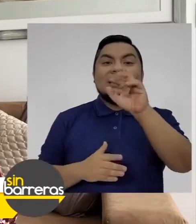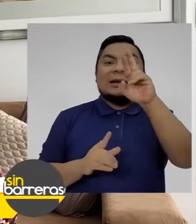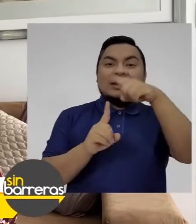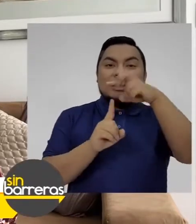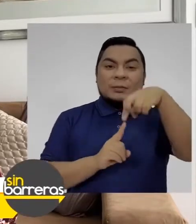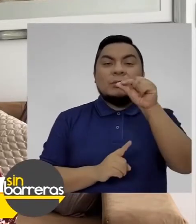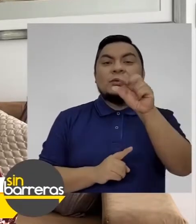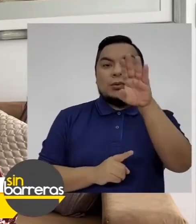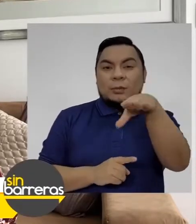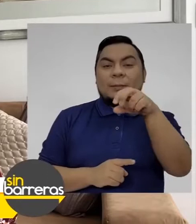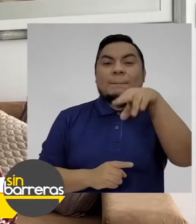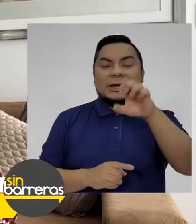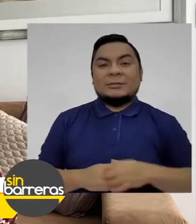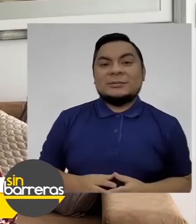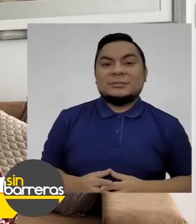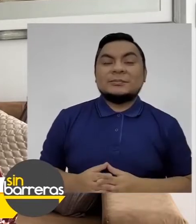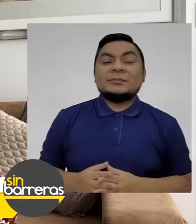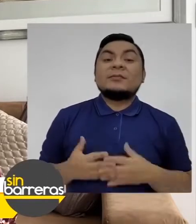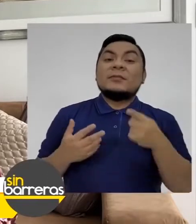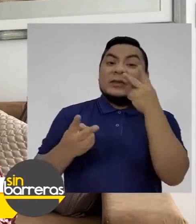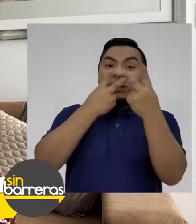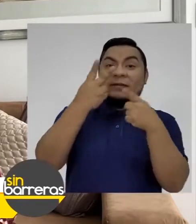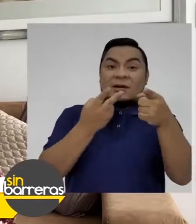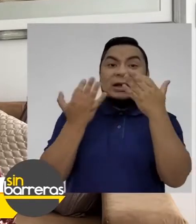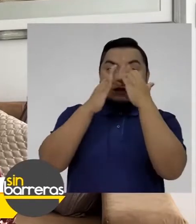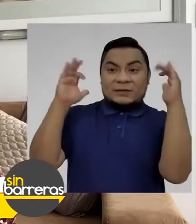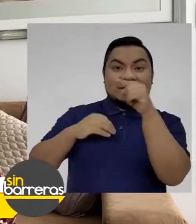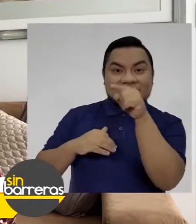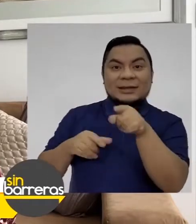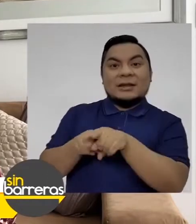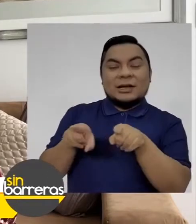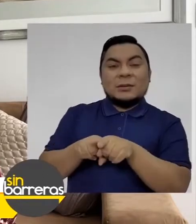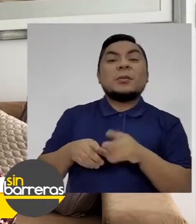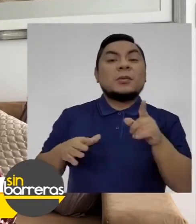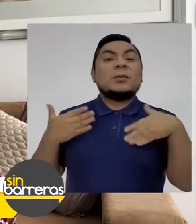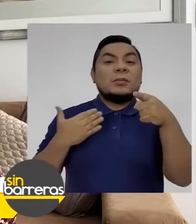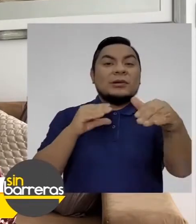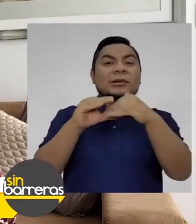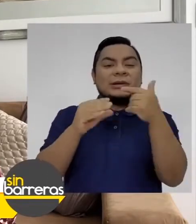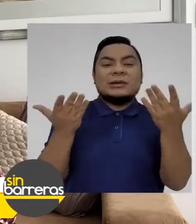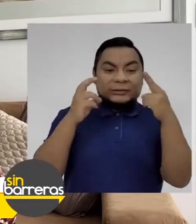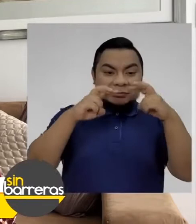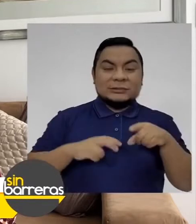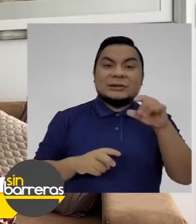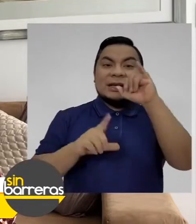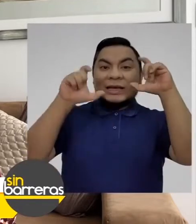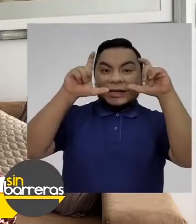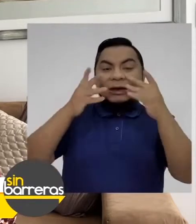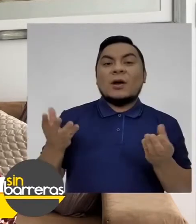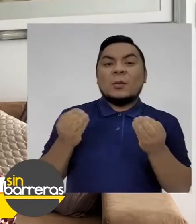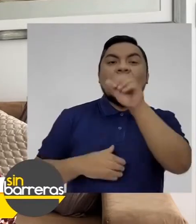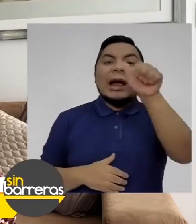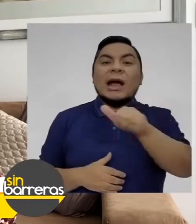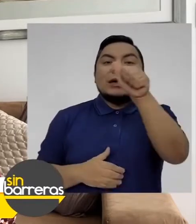.irtp.gov.pe Visiten nuestra página de Facebook y también nos pueden seguir en el Instagram